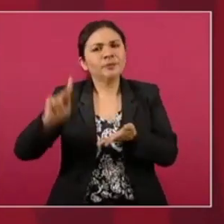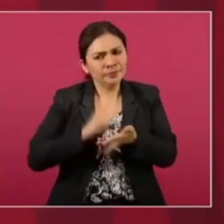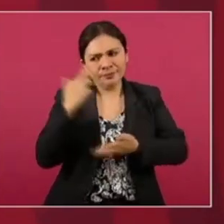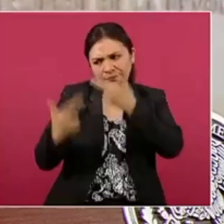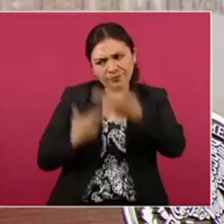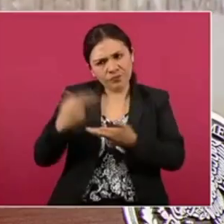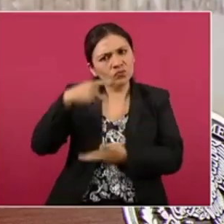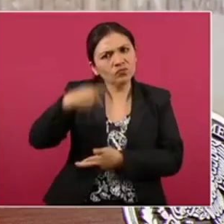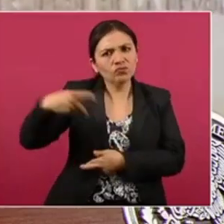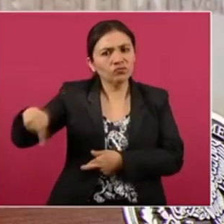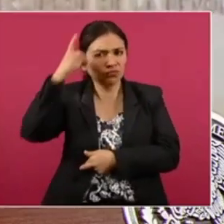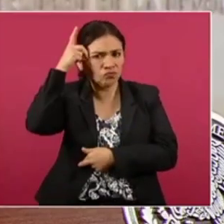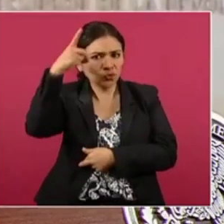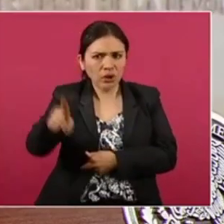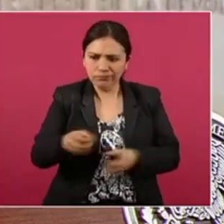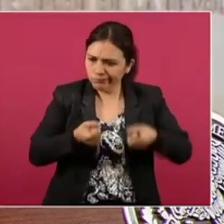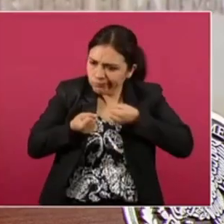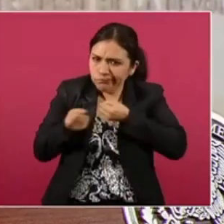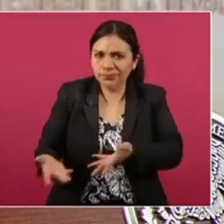campesinos.